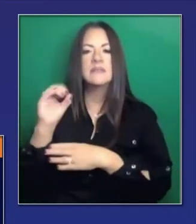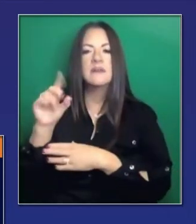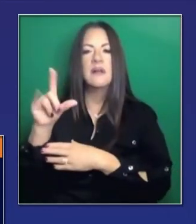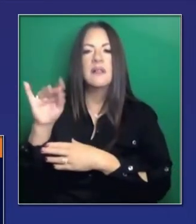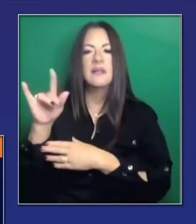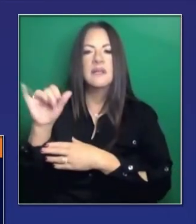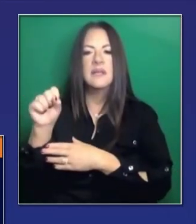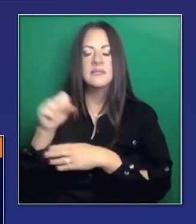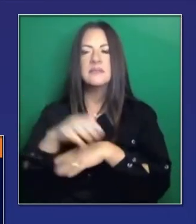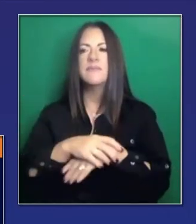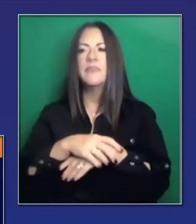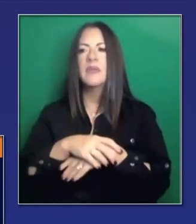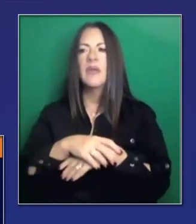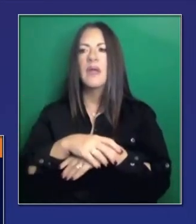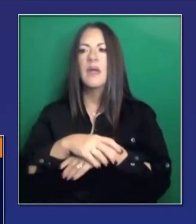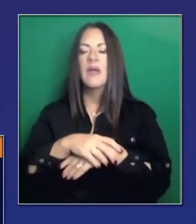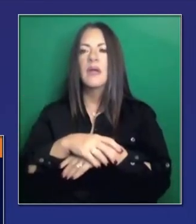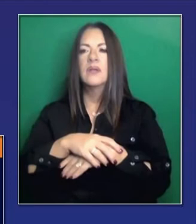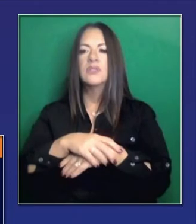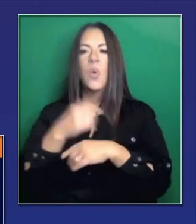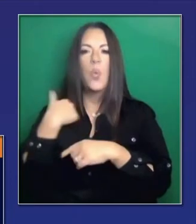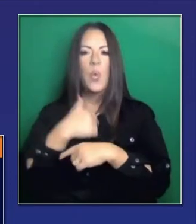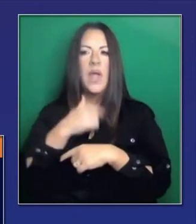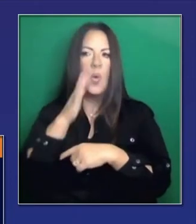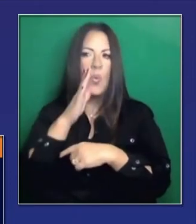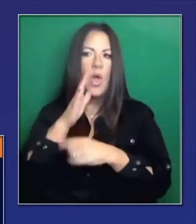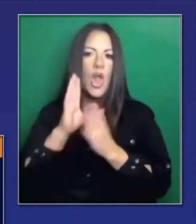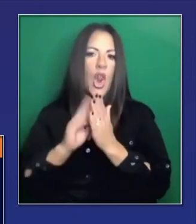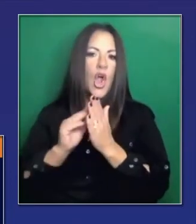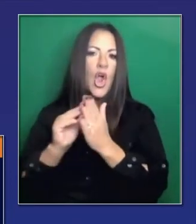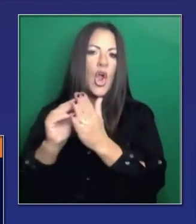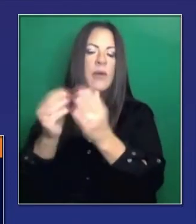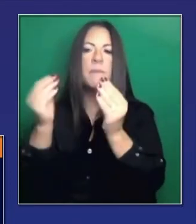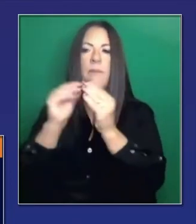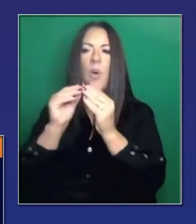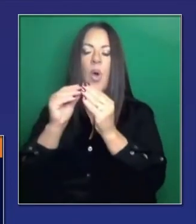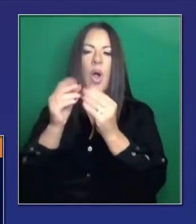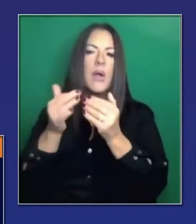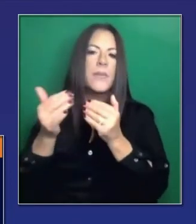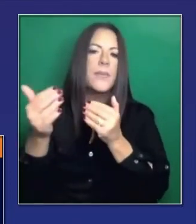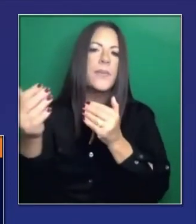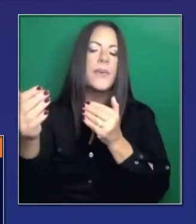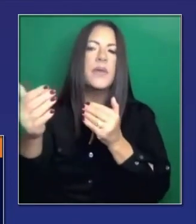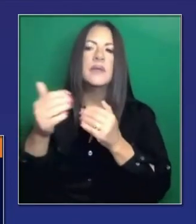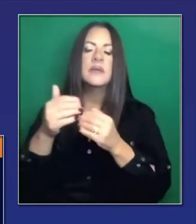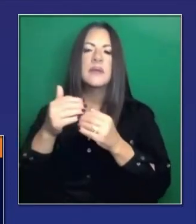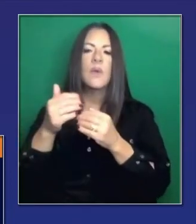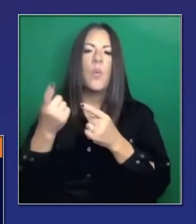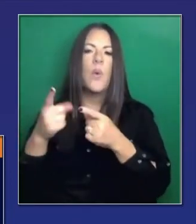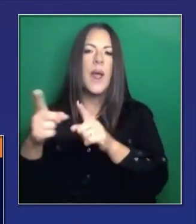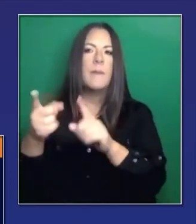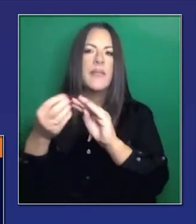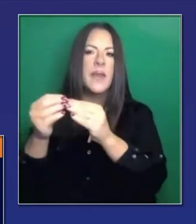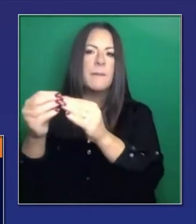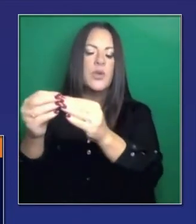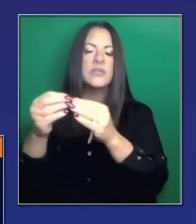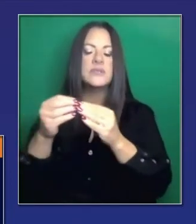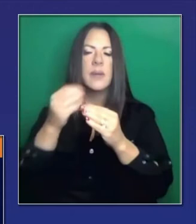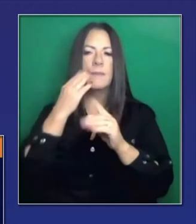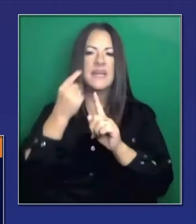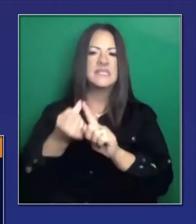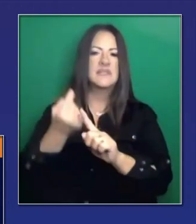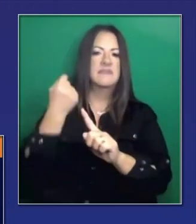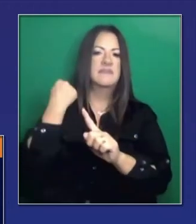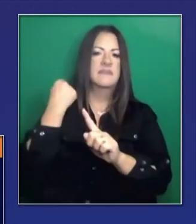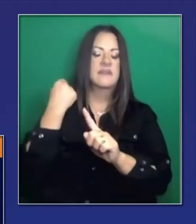una mejor idea, después de ese espacio de tiempo, cuando comenzaremos